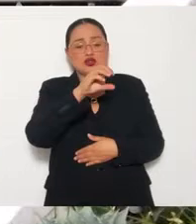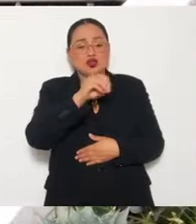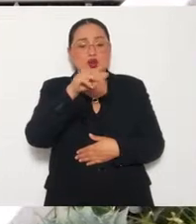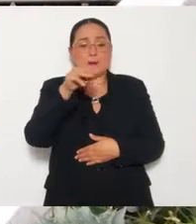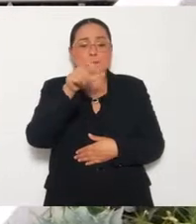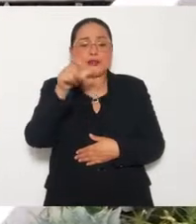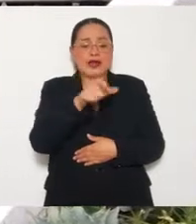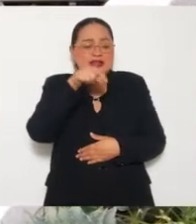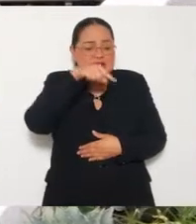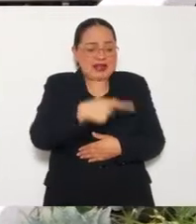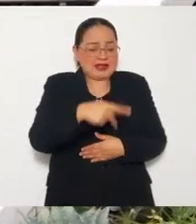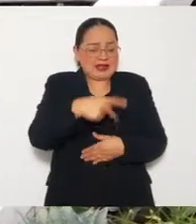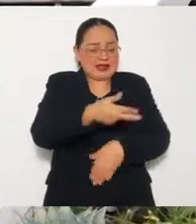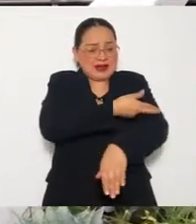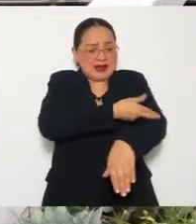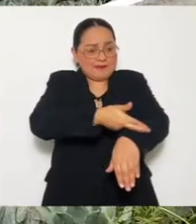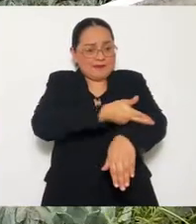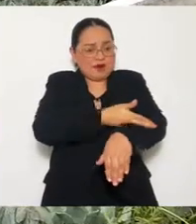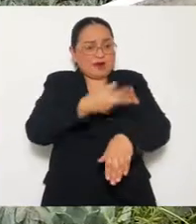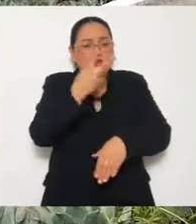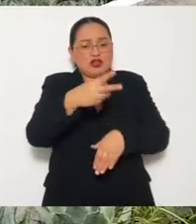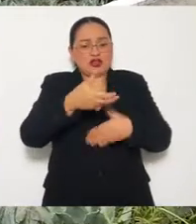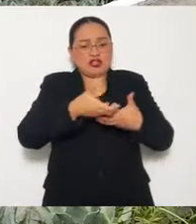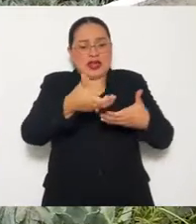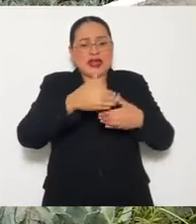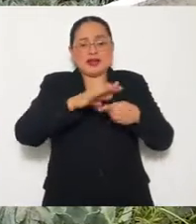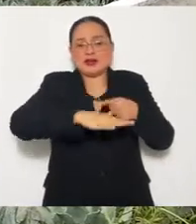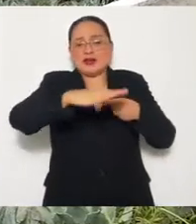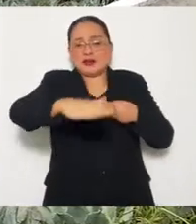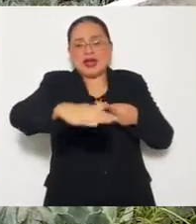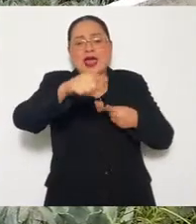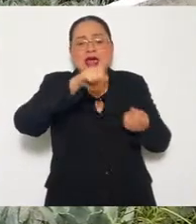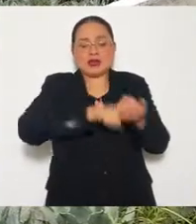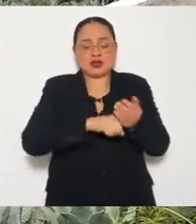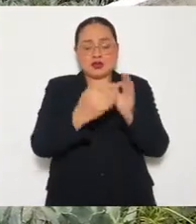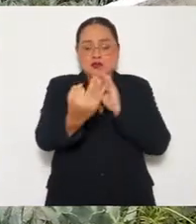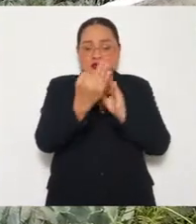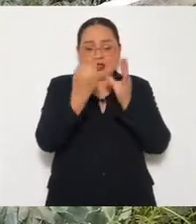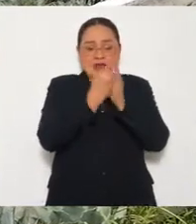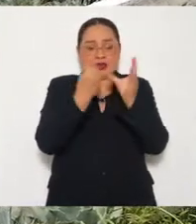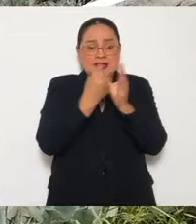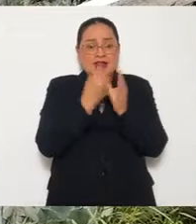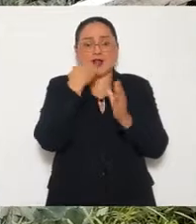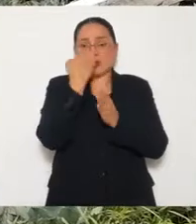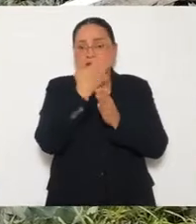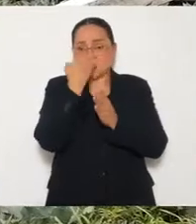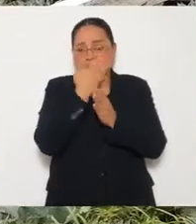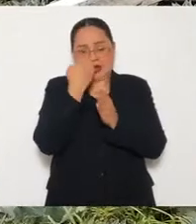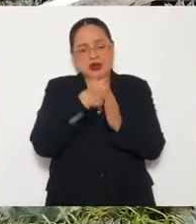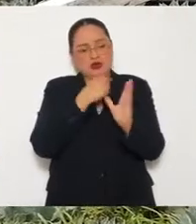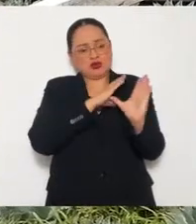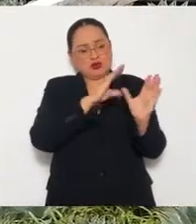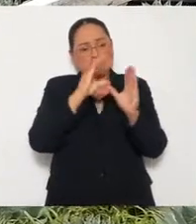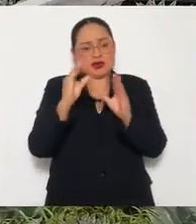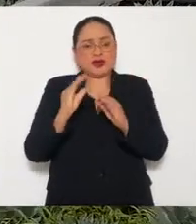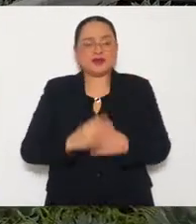SOMEX, Sociedad Nacional de Crédito, aquí en Paseo de la Reforma, a dos cuadras de aquí. Y daba clase enfrente en la Escuela Bancaria y Comercial.